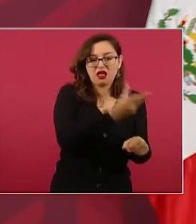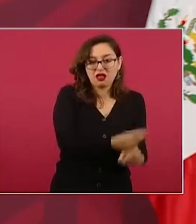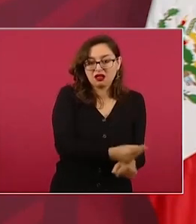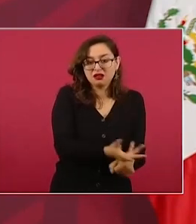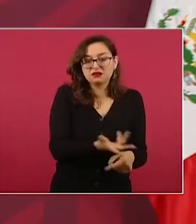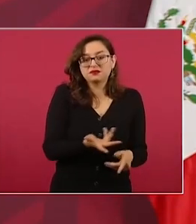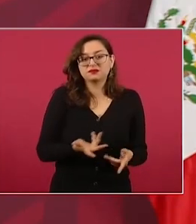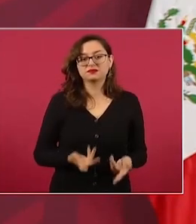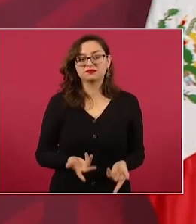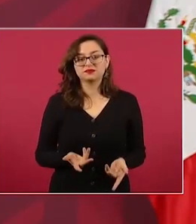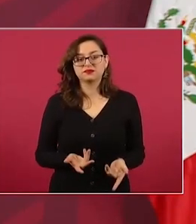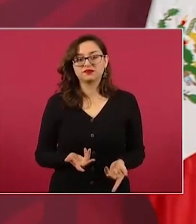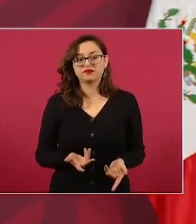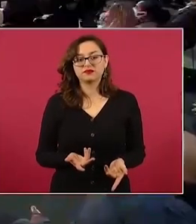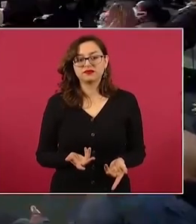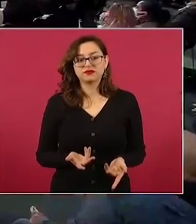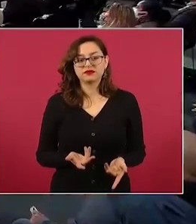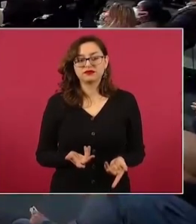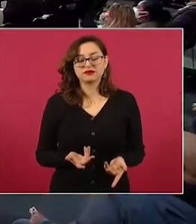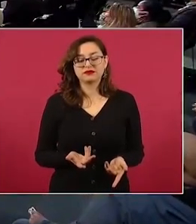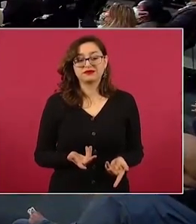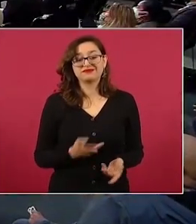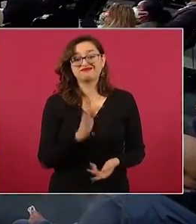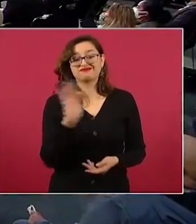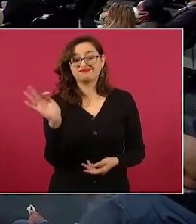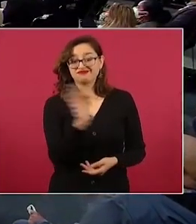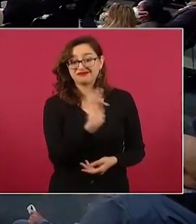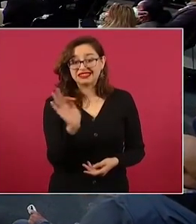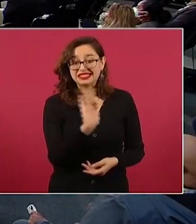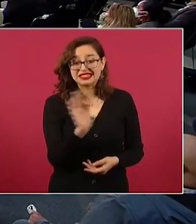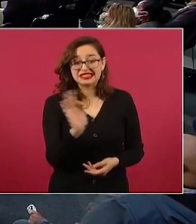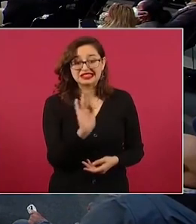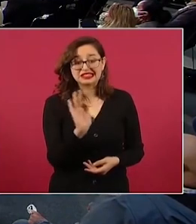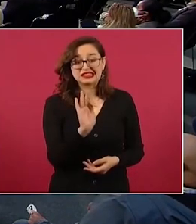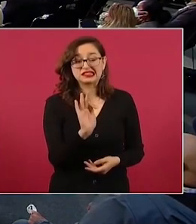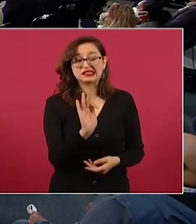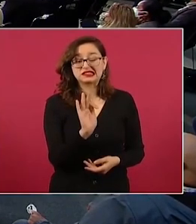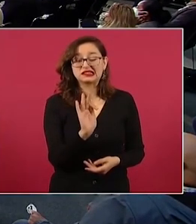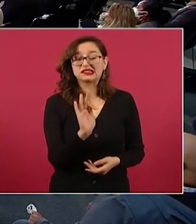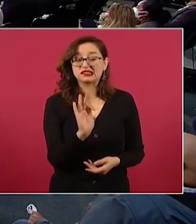Y si se necesitara, por ejemplo,